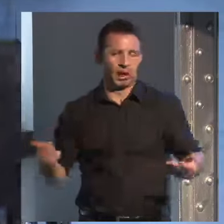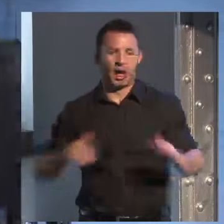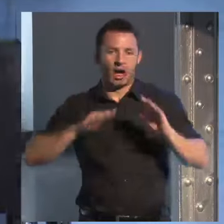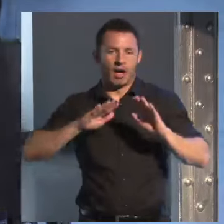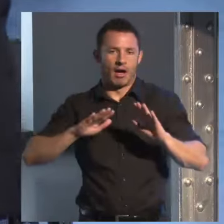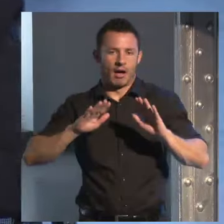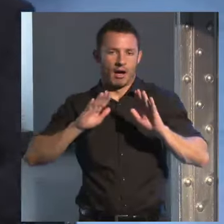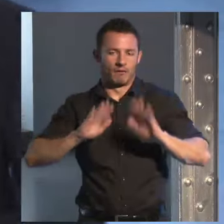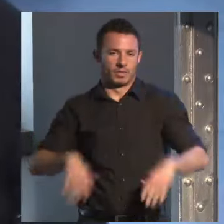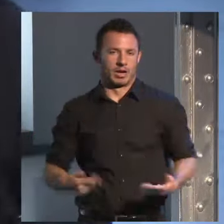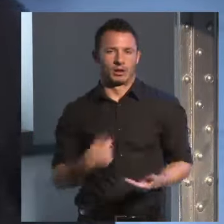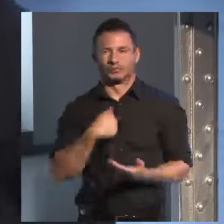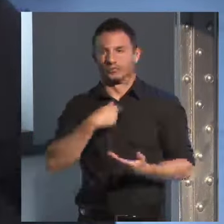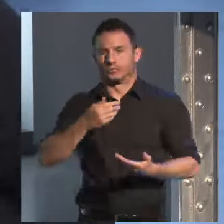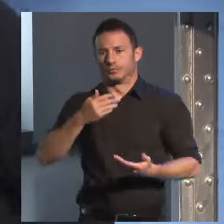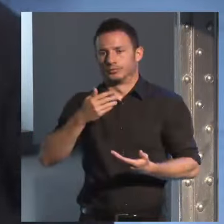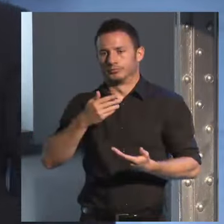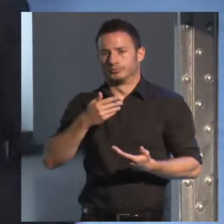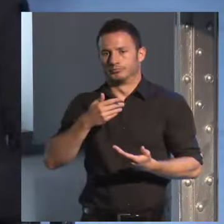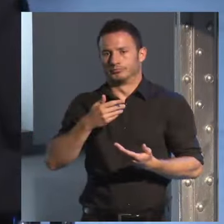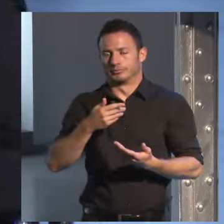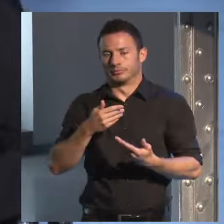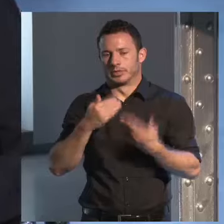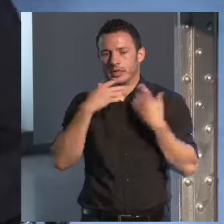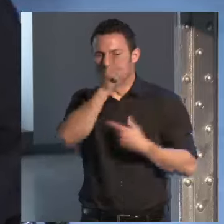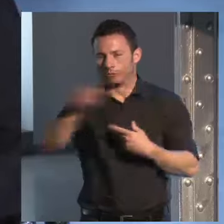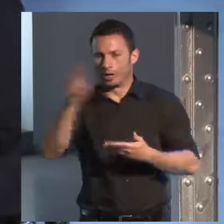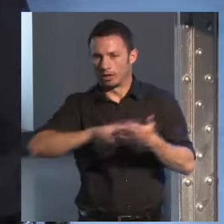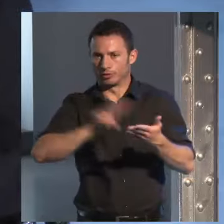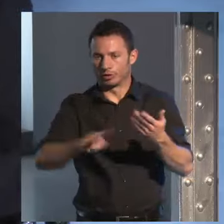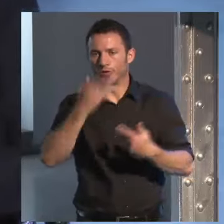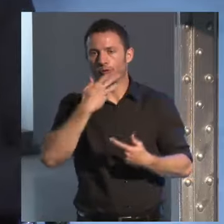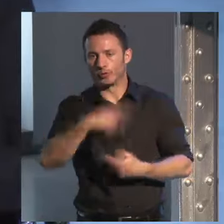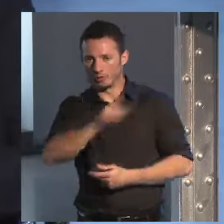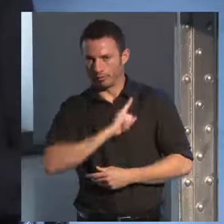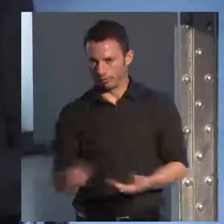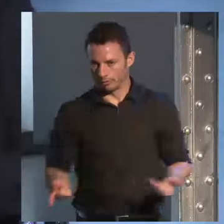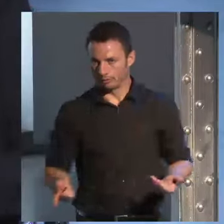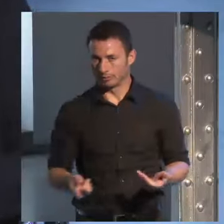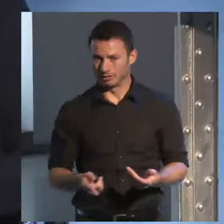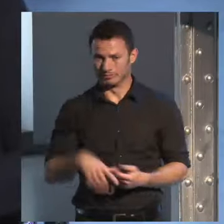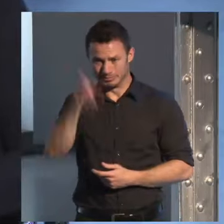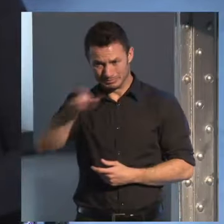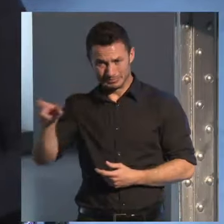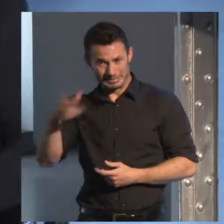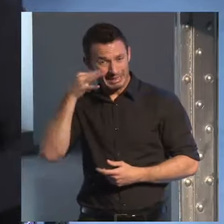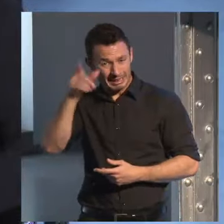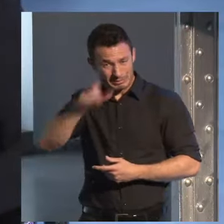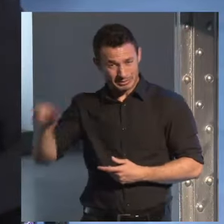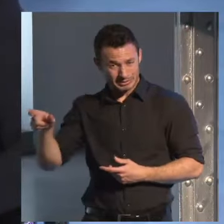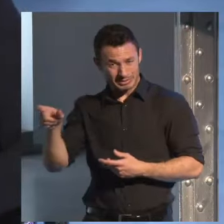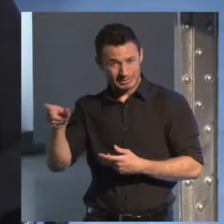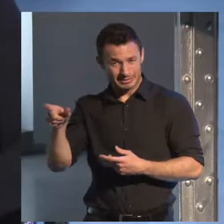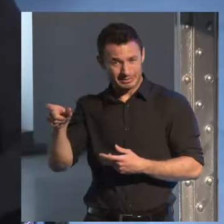tenido conocimiento por parte de los lectores y lo que ustedes quieran pero que hay mucha mucha gente que está